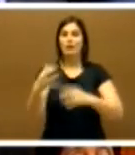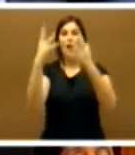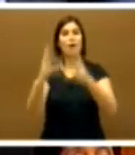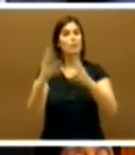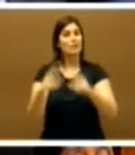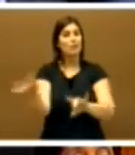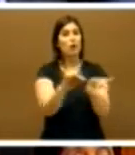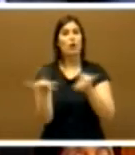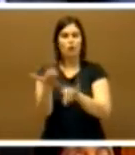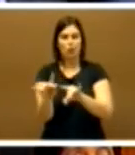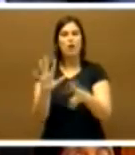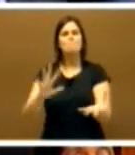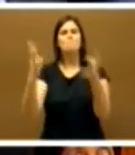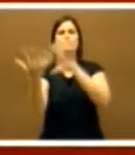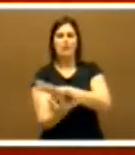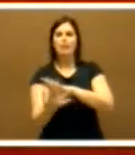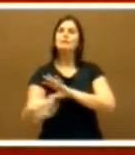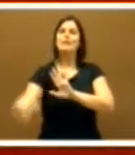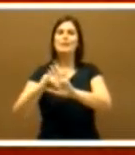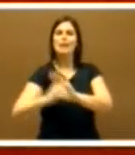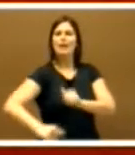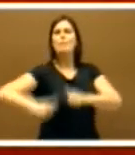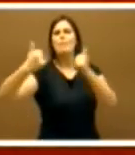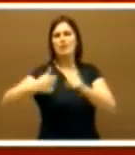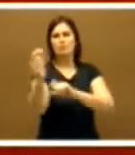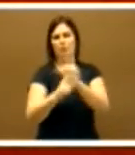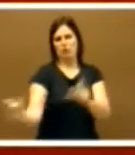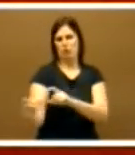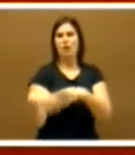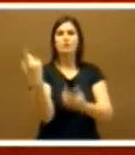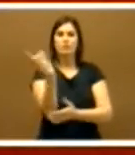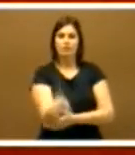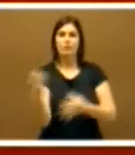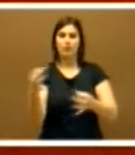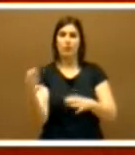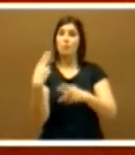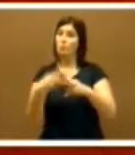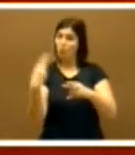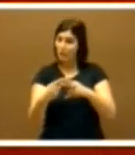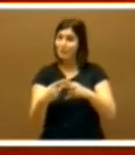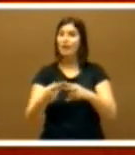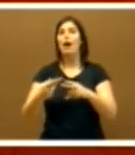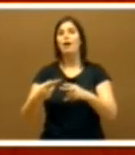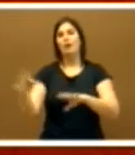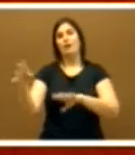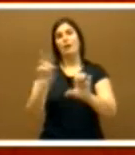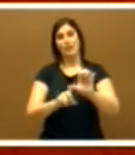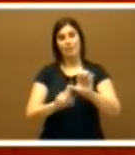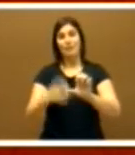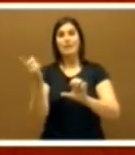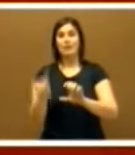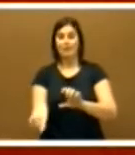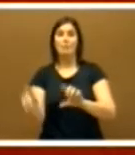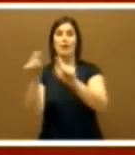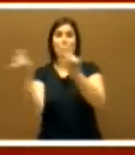regional y acercarla a nuestros paisanos, para regenerar la vida política extremeña y que nuestras empresas, entes